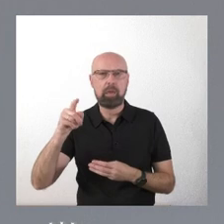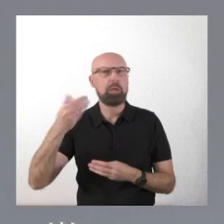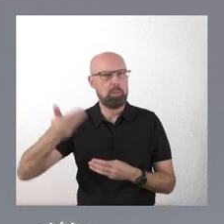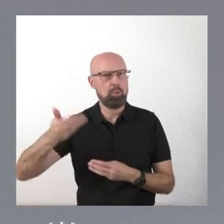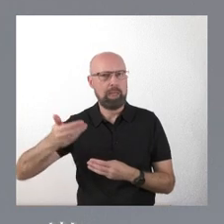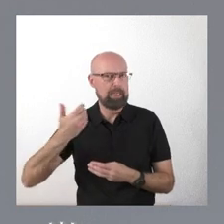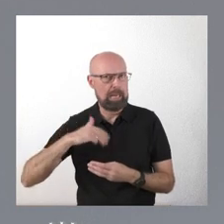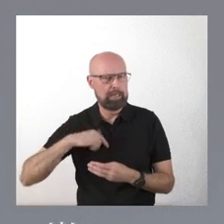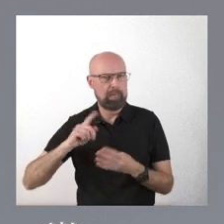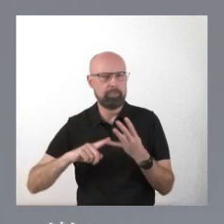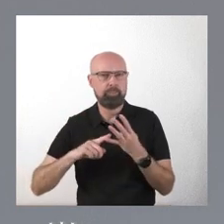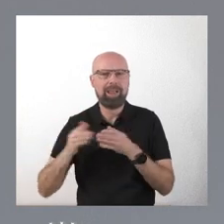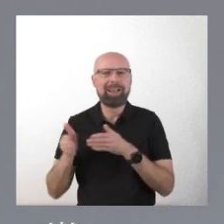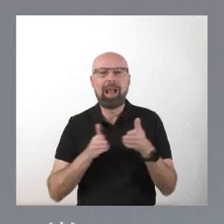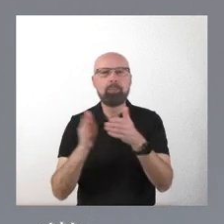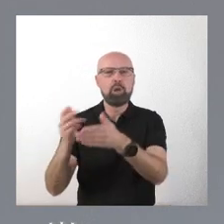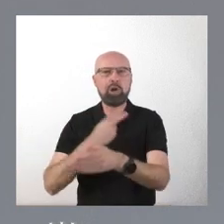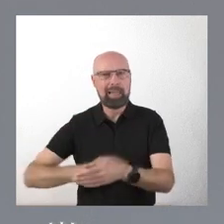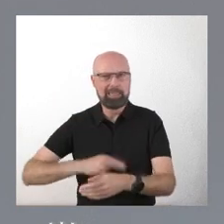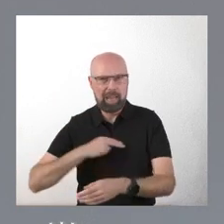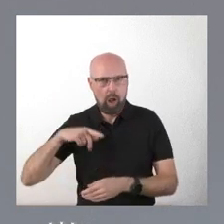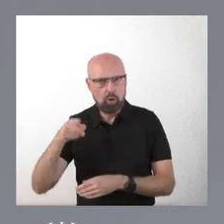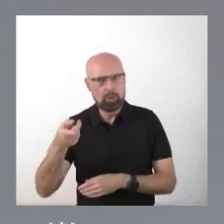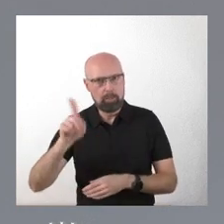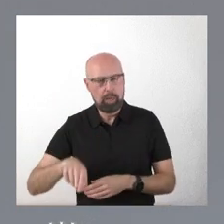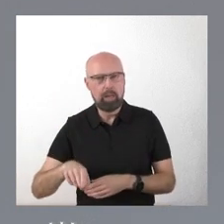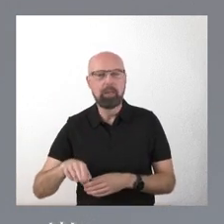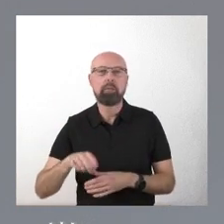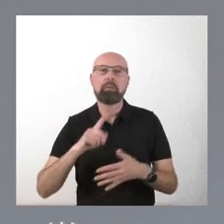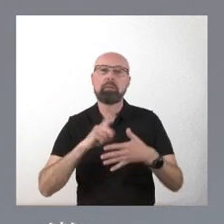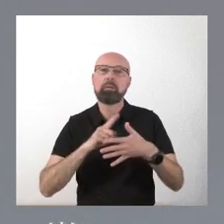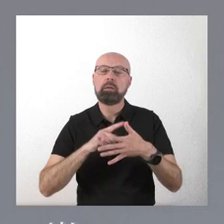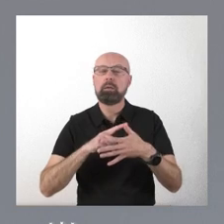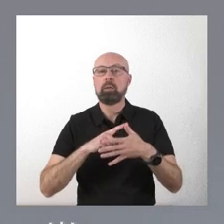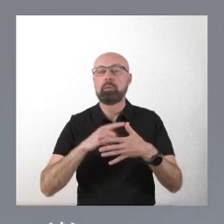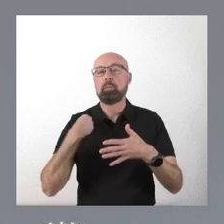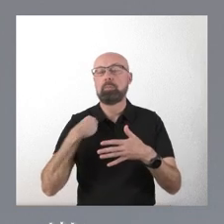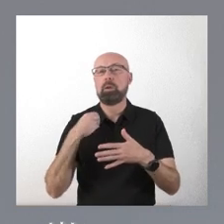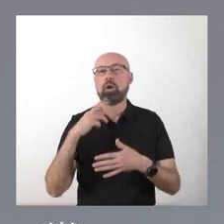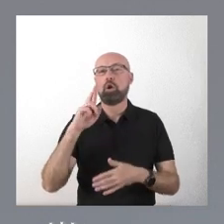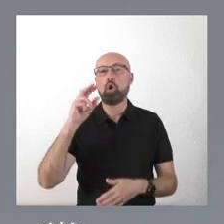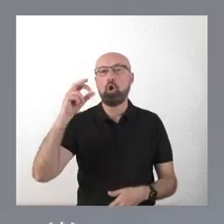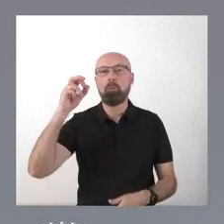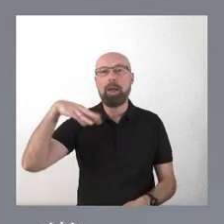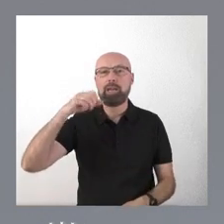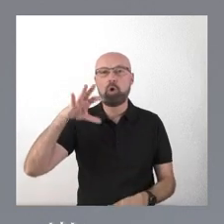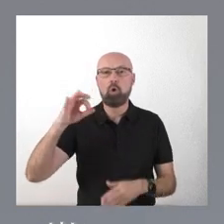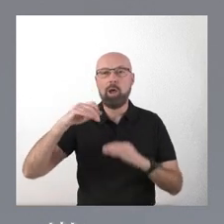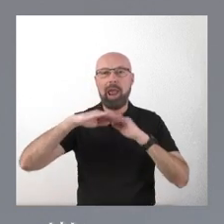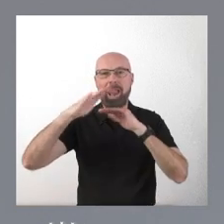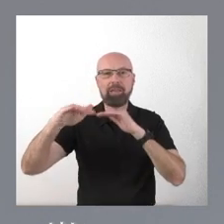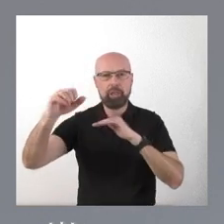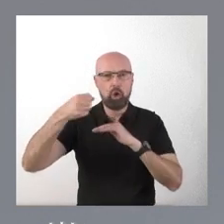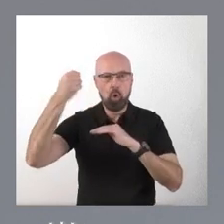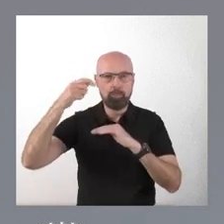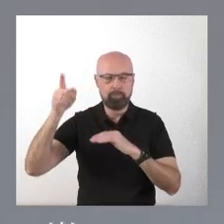El de los caminos a Santiago y el del románico aslántico. Y por ahí vamos